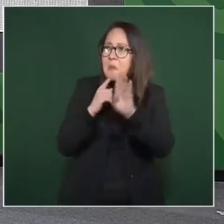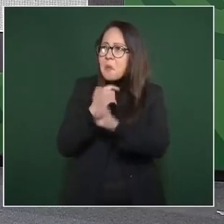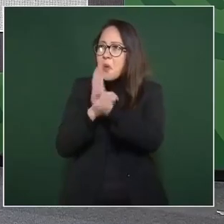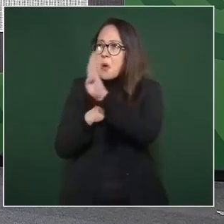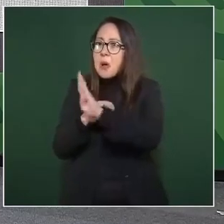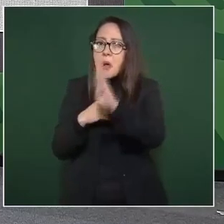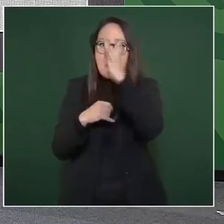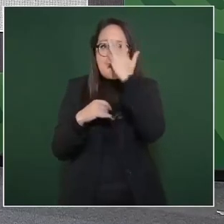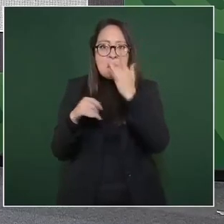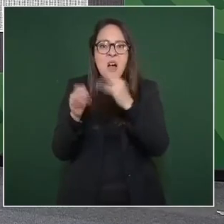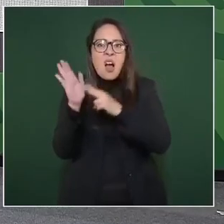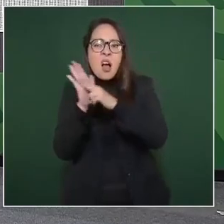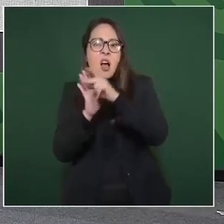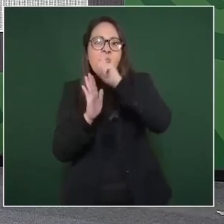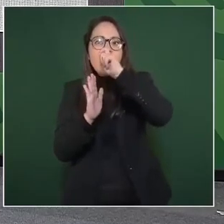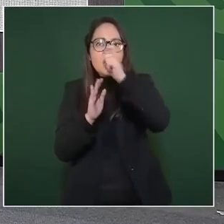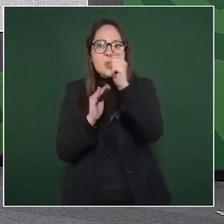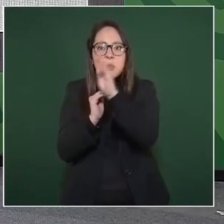magia negra